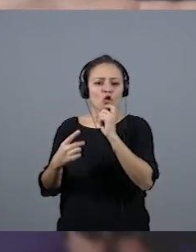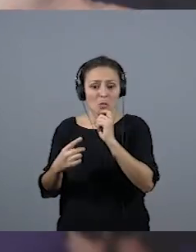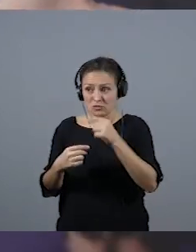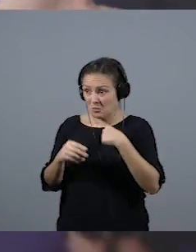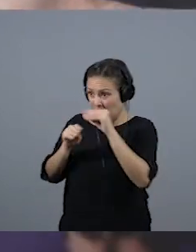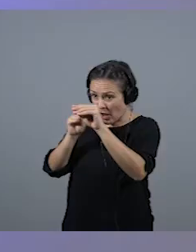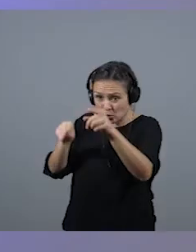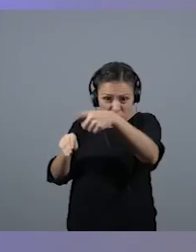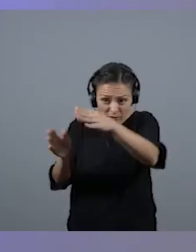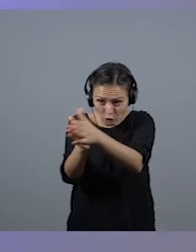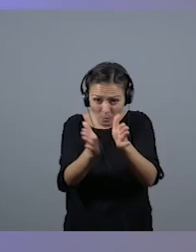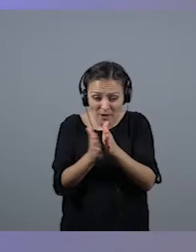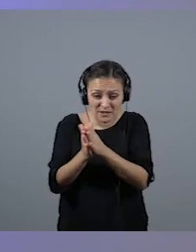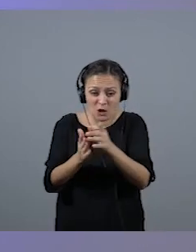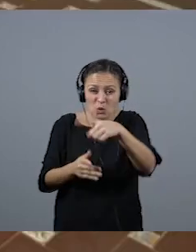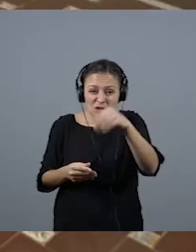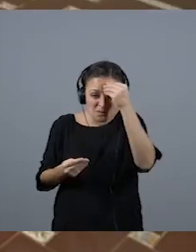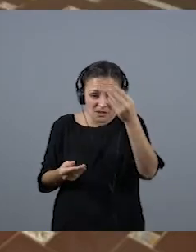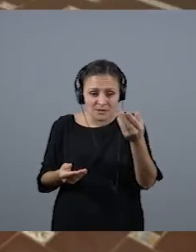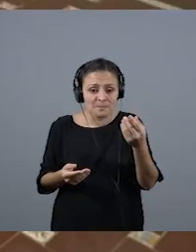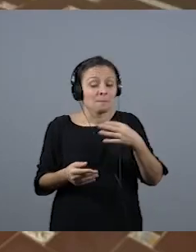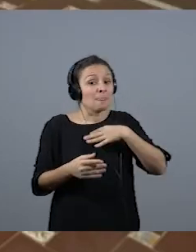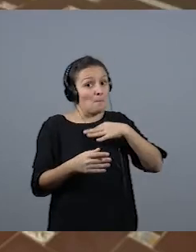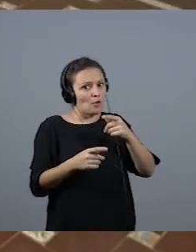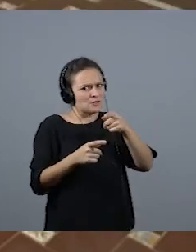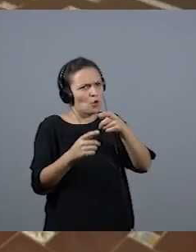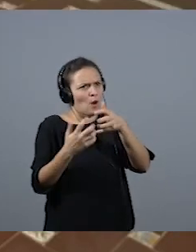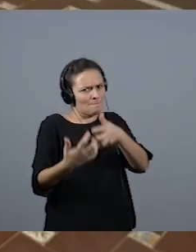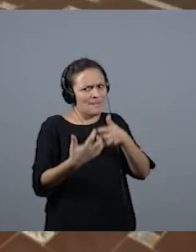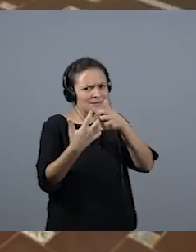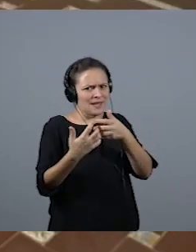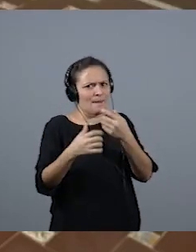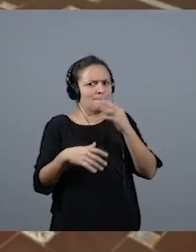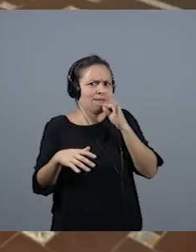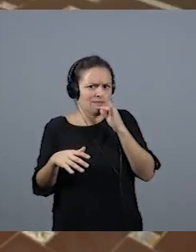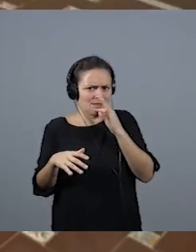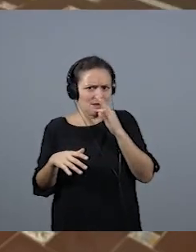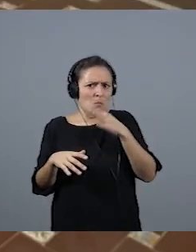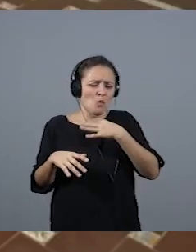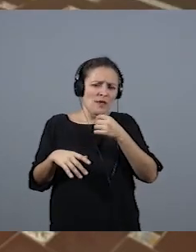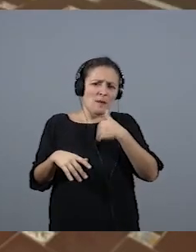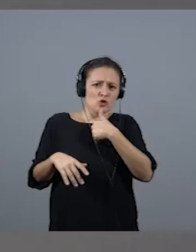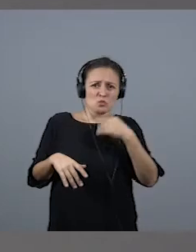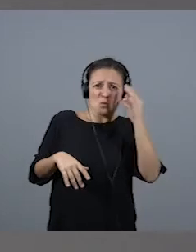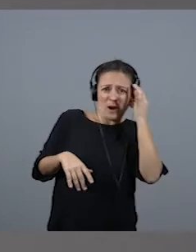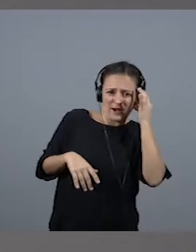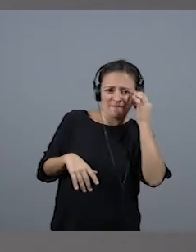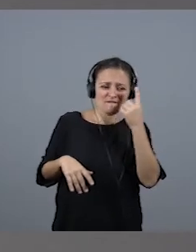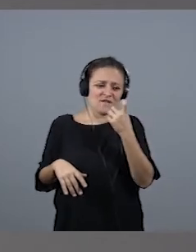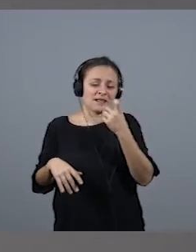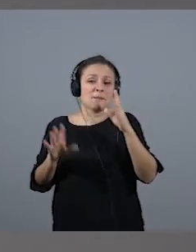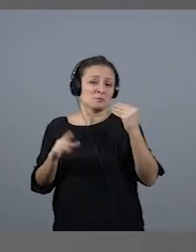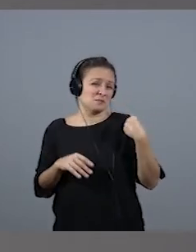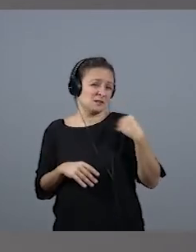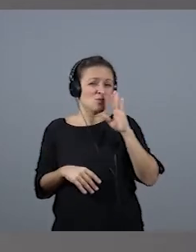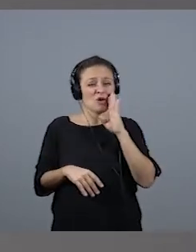ustedes también, compañeras. Y se hace la batalla que queda por Canarias, es verdad que ha cambiado algo el rol de la mujer, pero era lo que decías antes de lo que